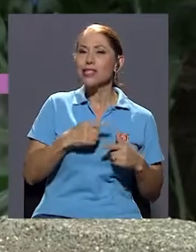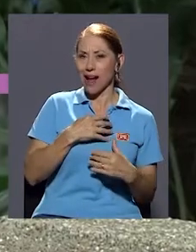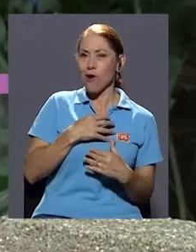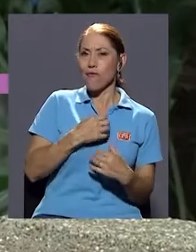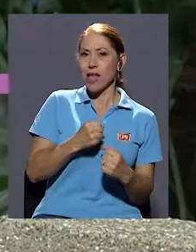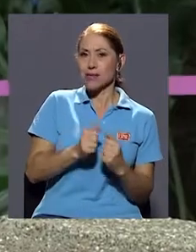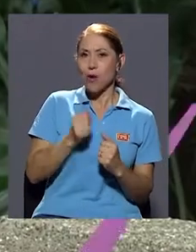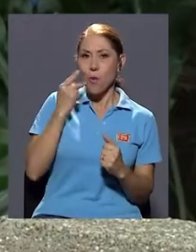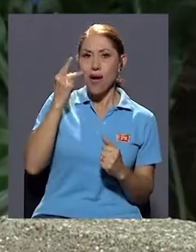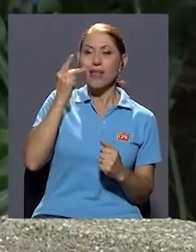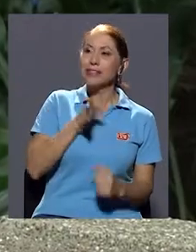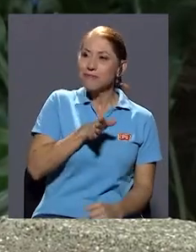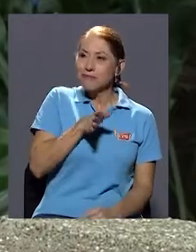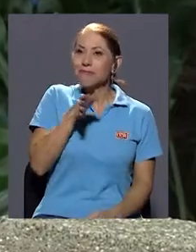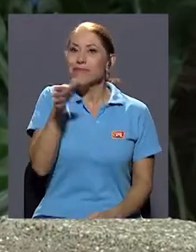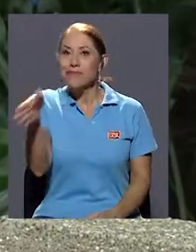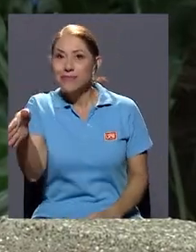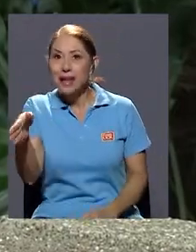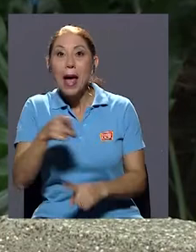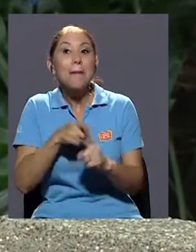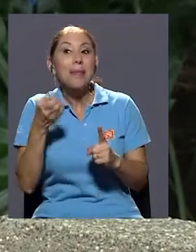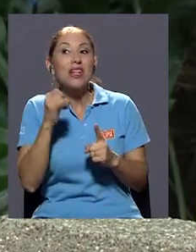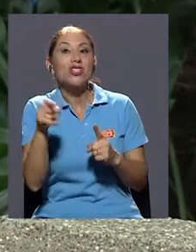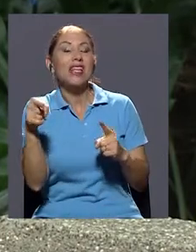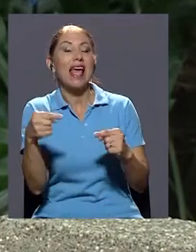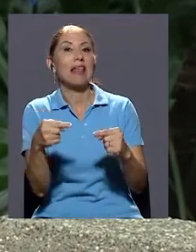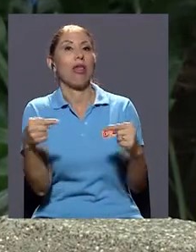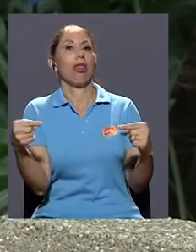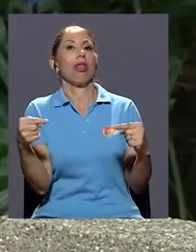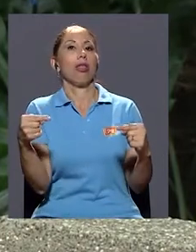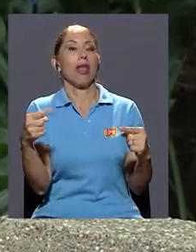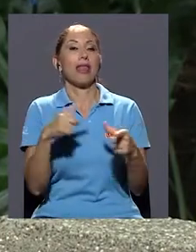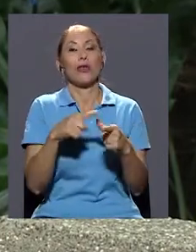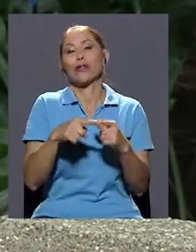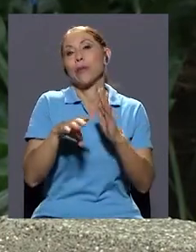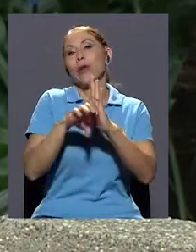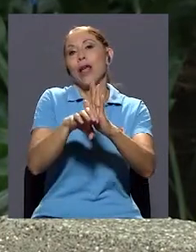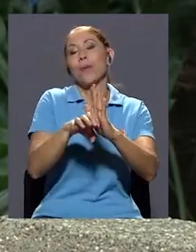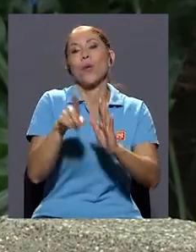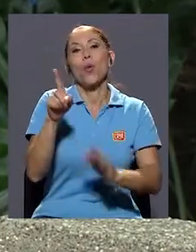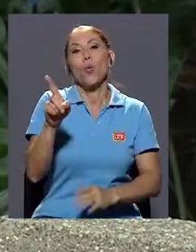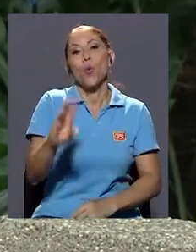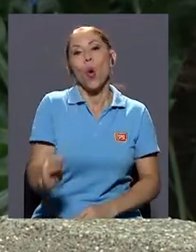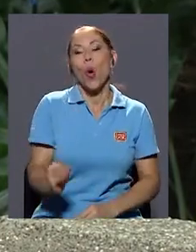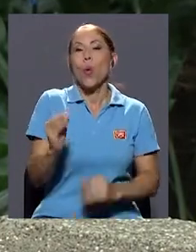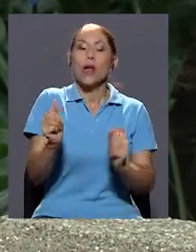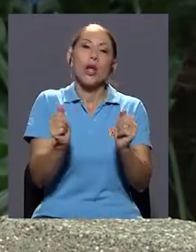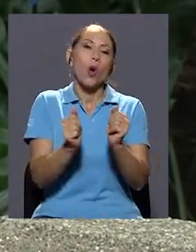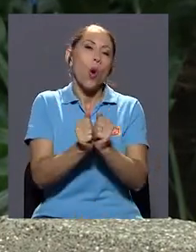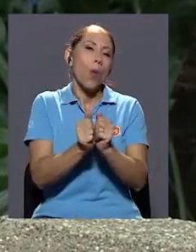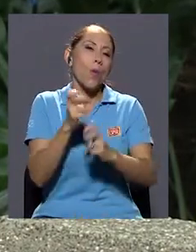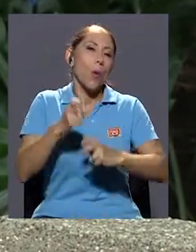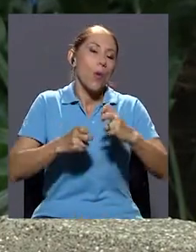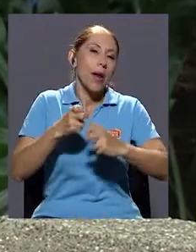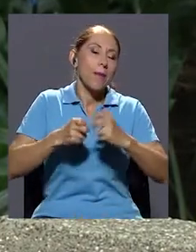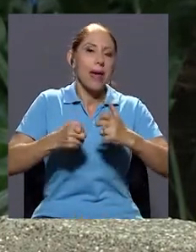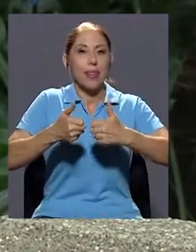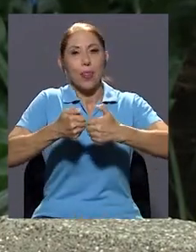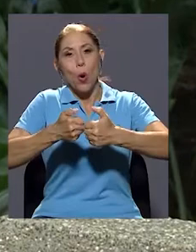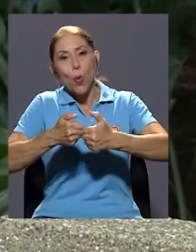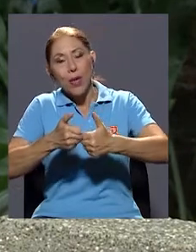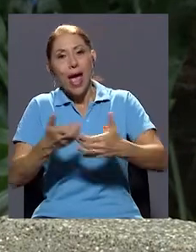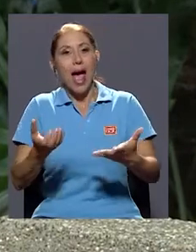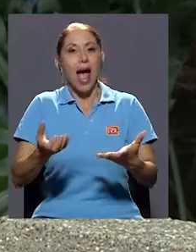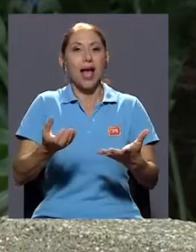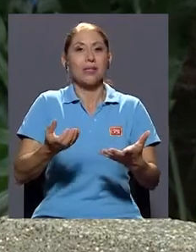Cuando ese canal se cierra, un muchacho, una muchacha que entró en conflicto por un tema de un noviazgo, de si no sabe si